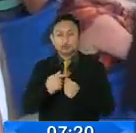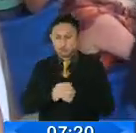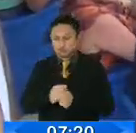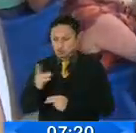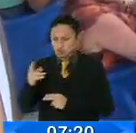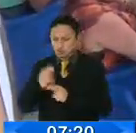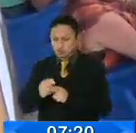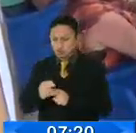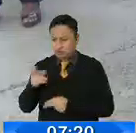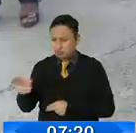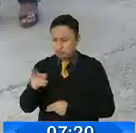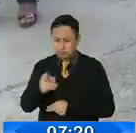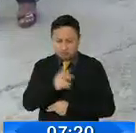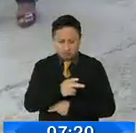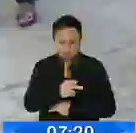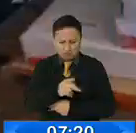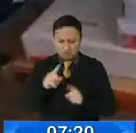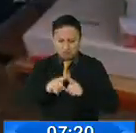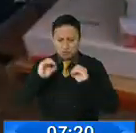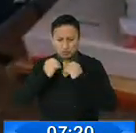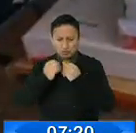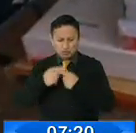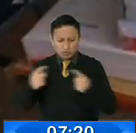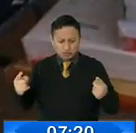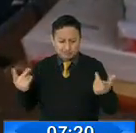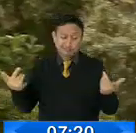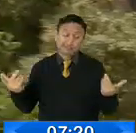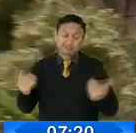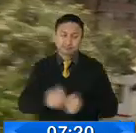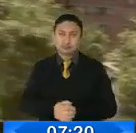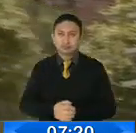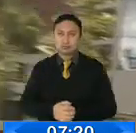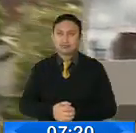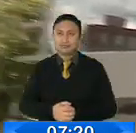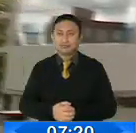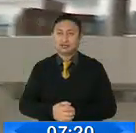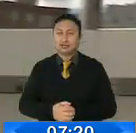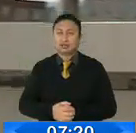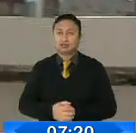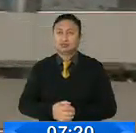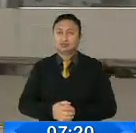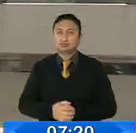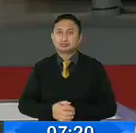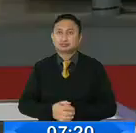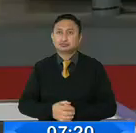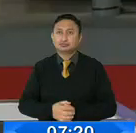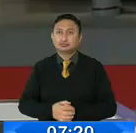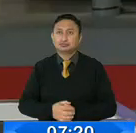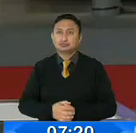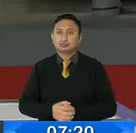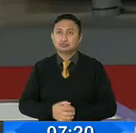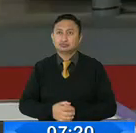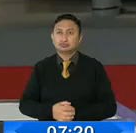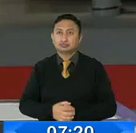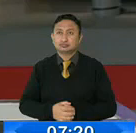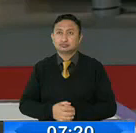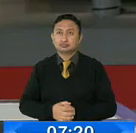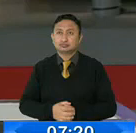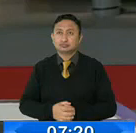movimientos y en diferentes organizaciones políticas. Informó Javier Rosero. Y luego de